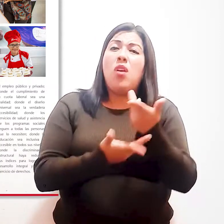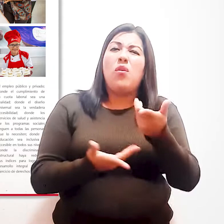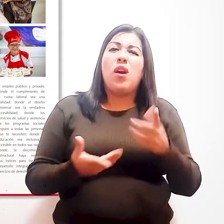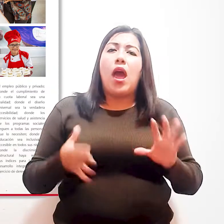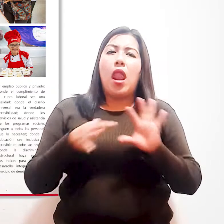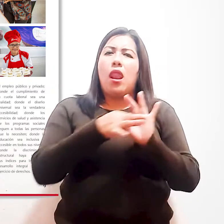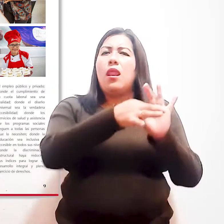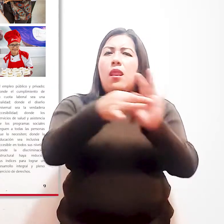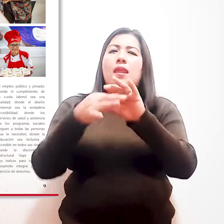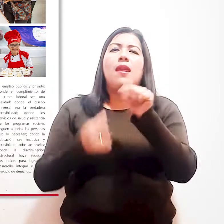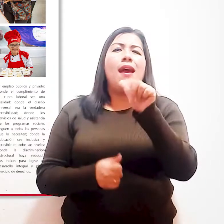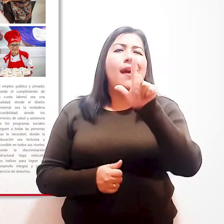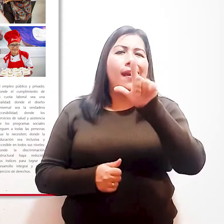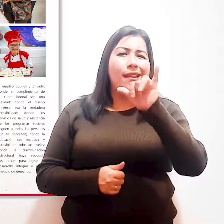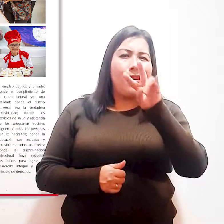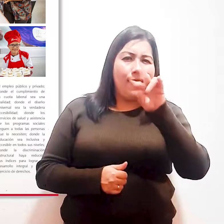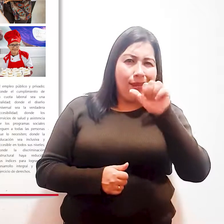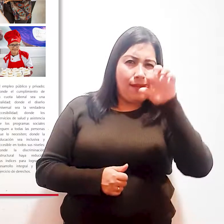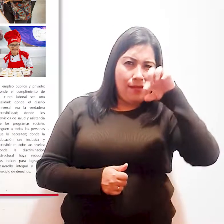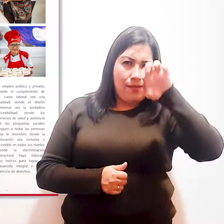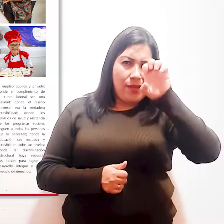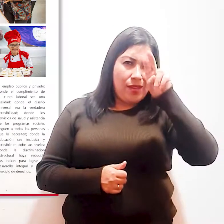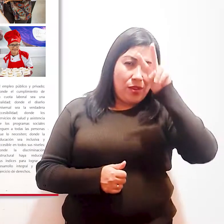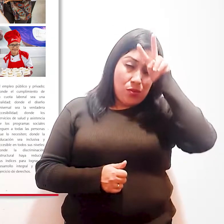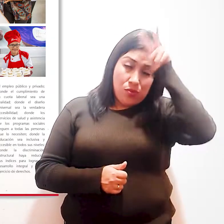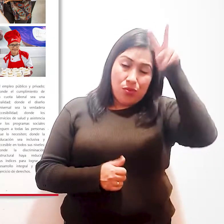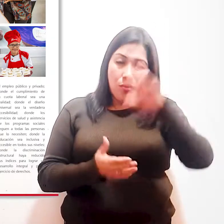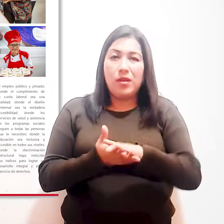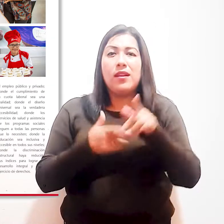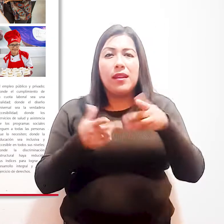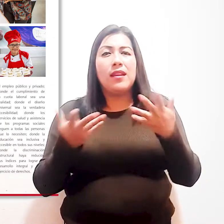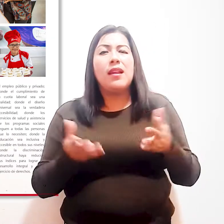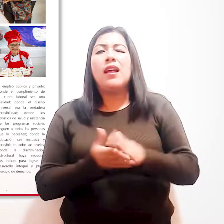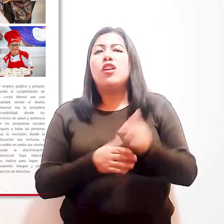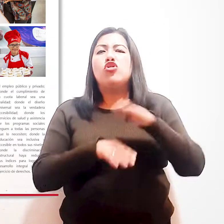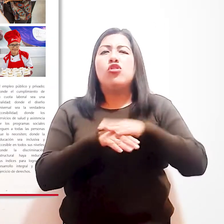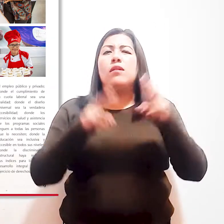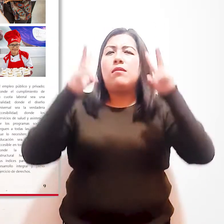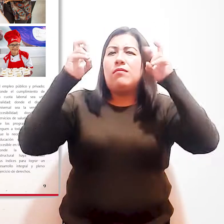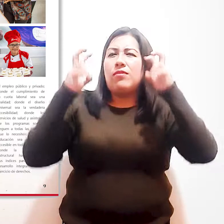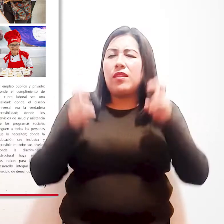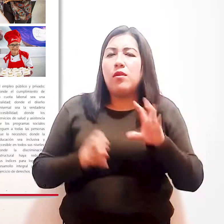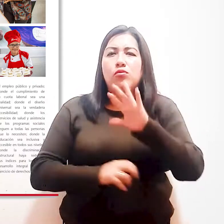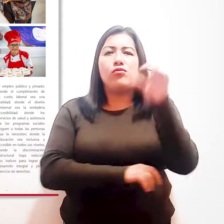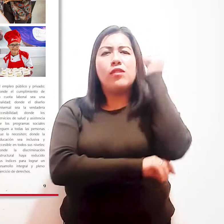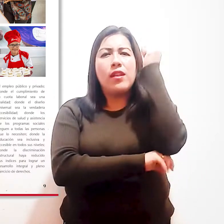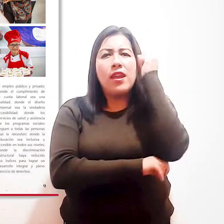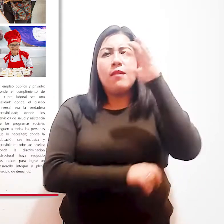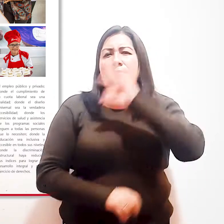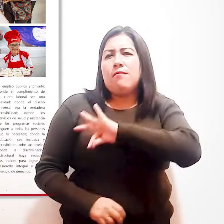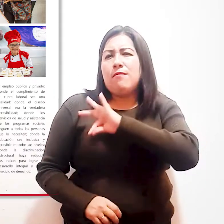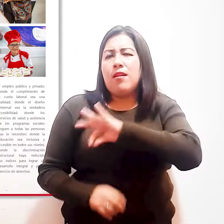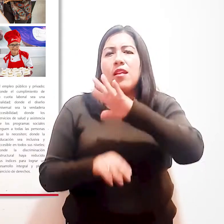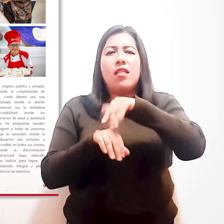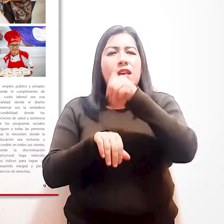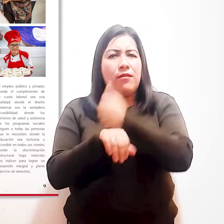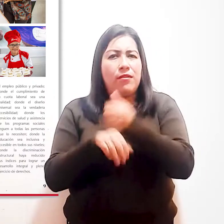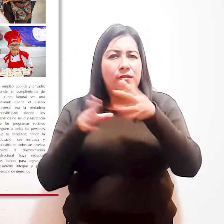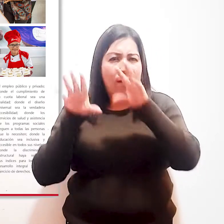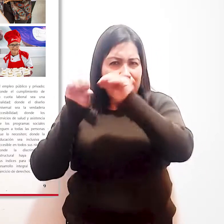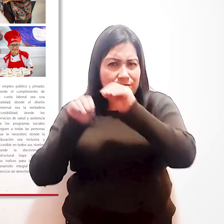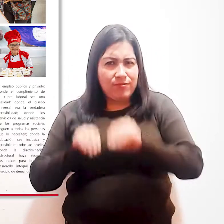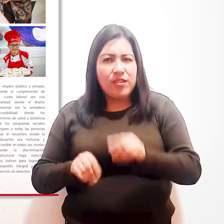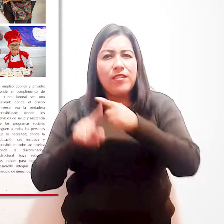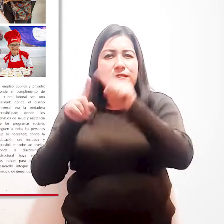que viene orientando a más de 2.100 personas con discapacidad en temas de sus derechos, servicios y beneficios establecidos por las